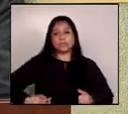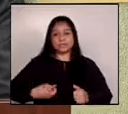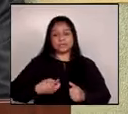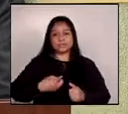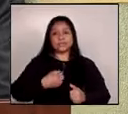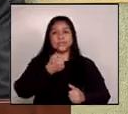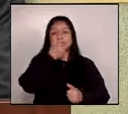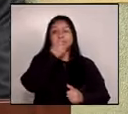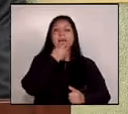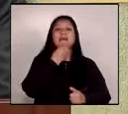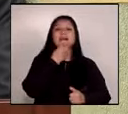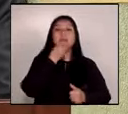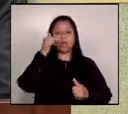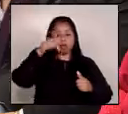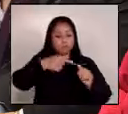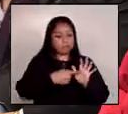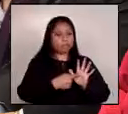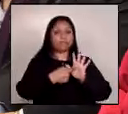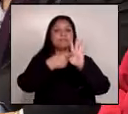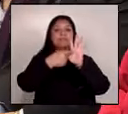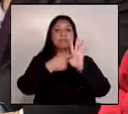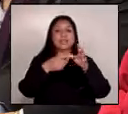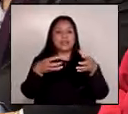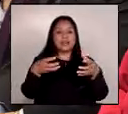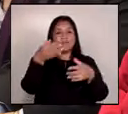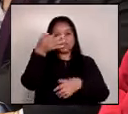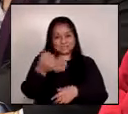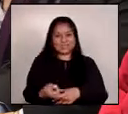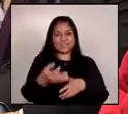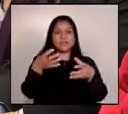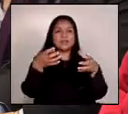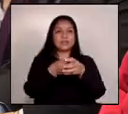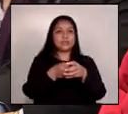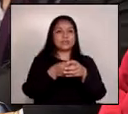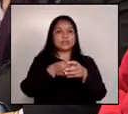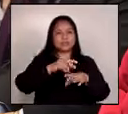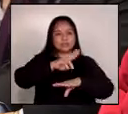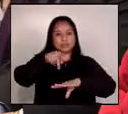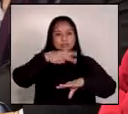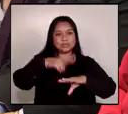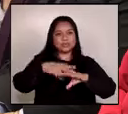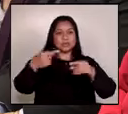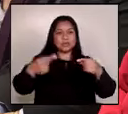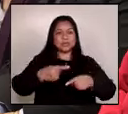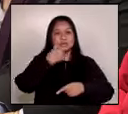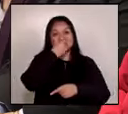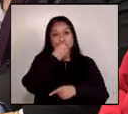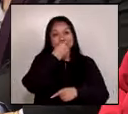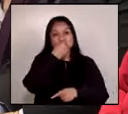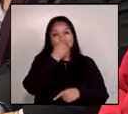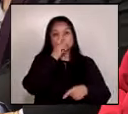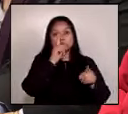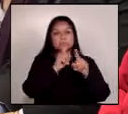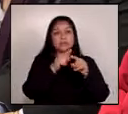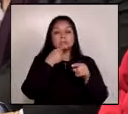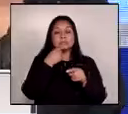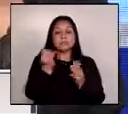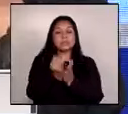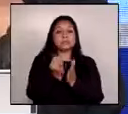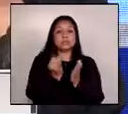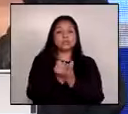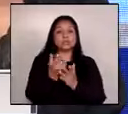presentación oficial de la Comisión Nacional contra la Corrupción y de la instancia de consejeros delegados.